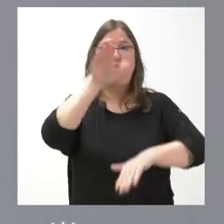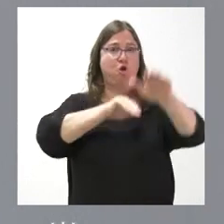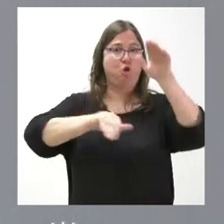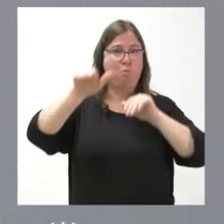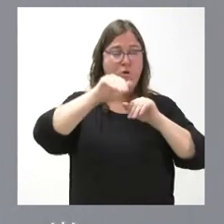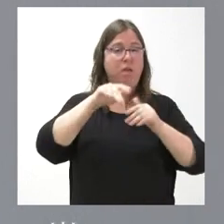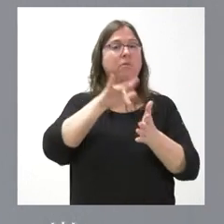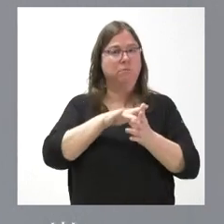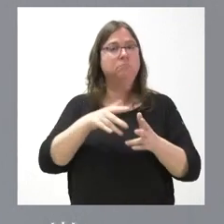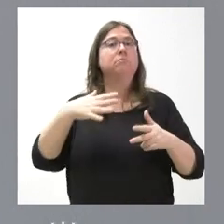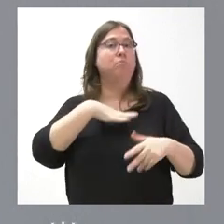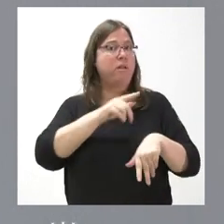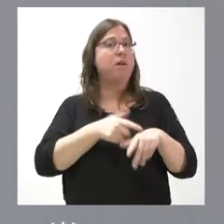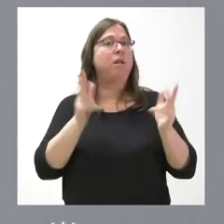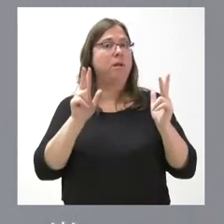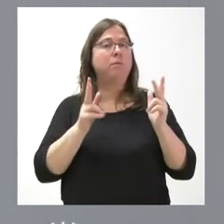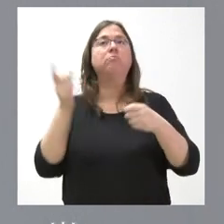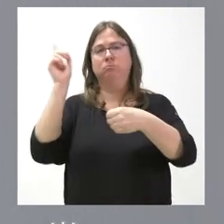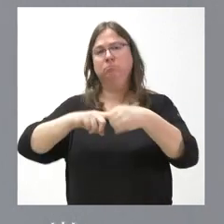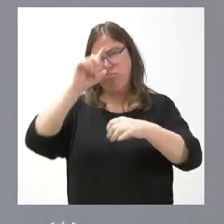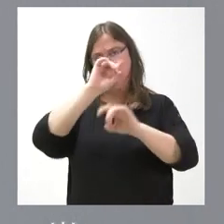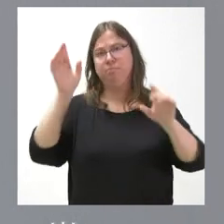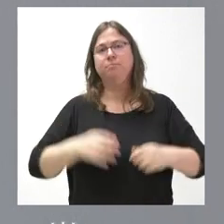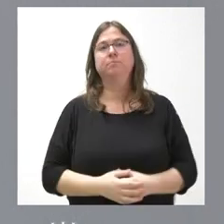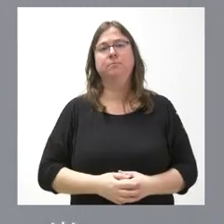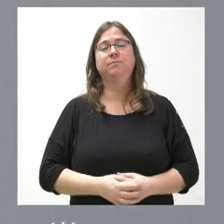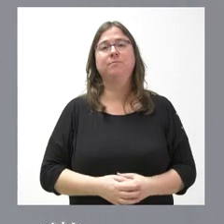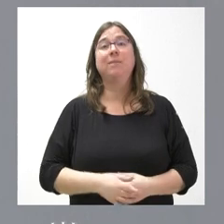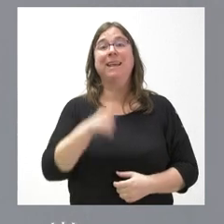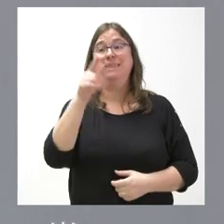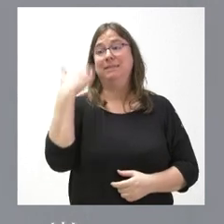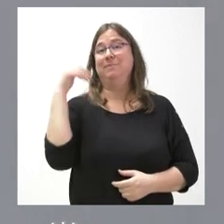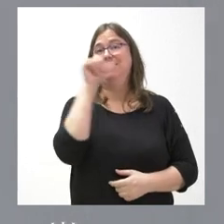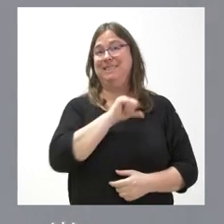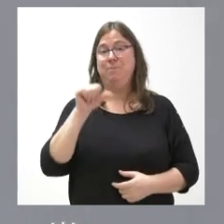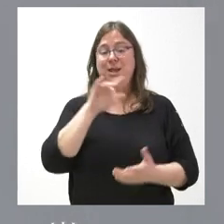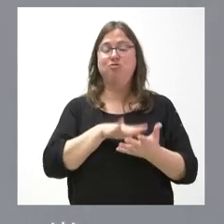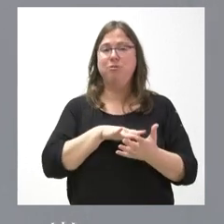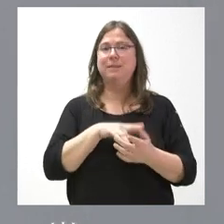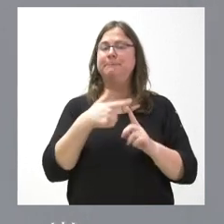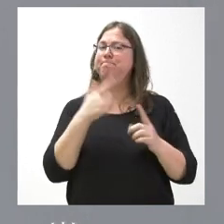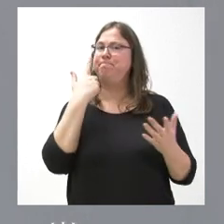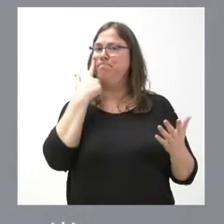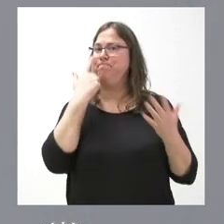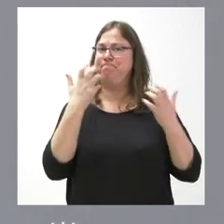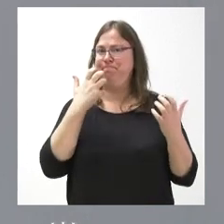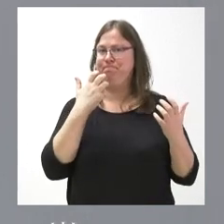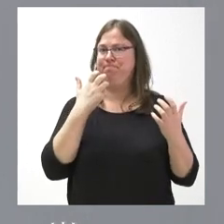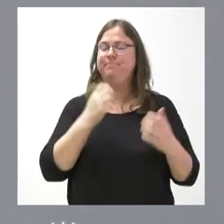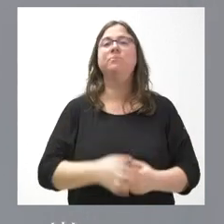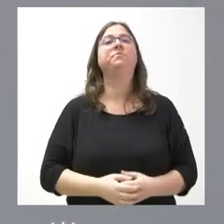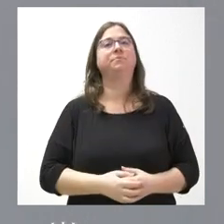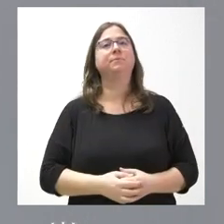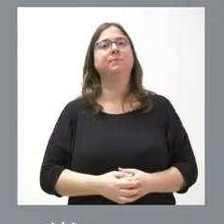permite, por supuesto que asistirá. Claro, esta semana ha pasado una cosa muy llamativa, que